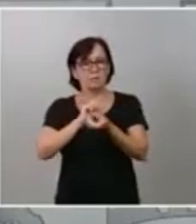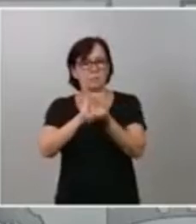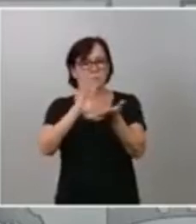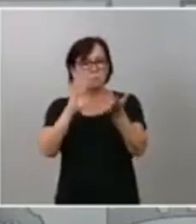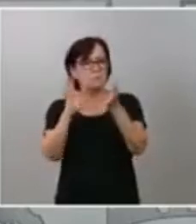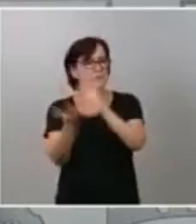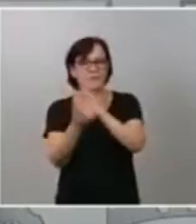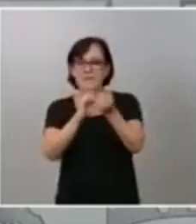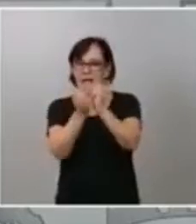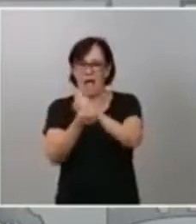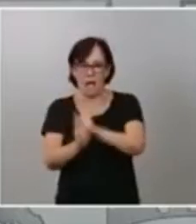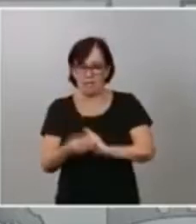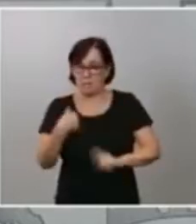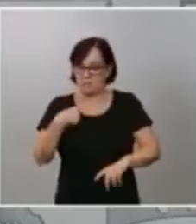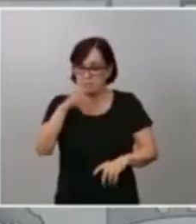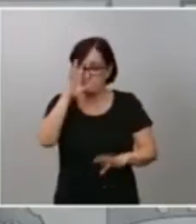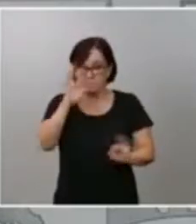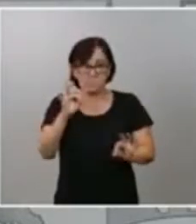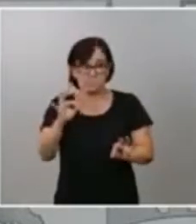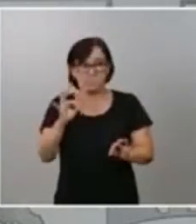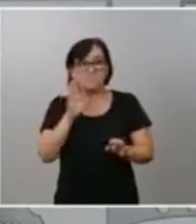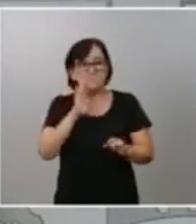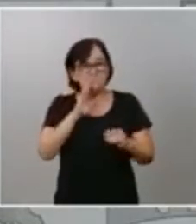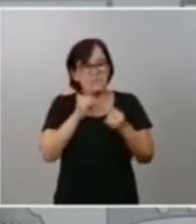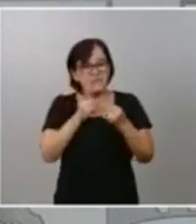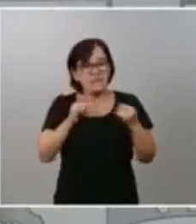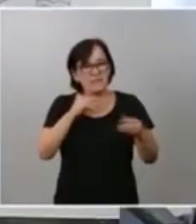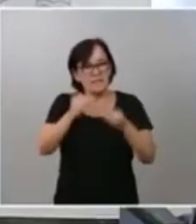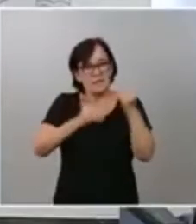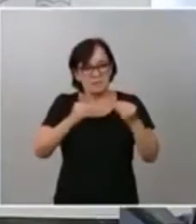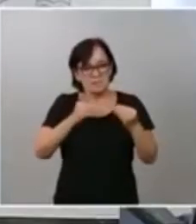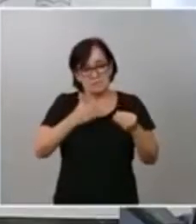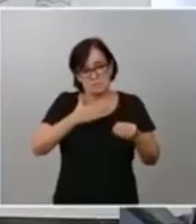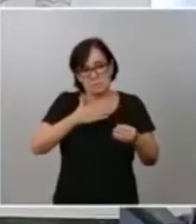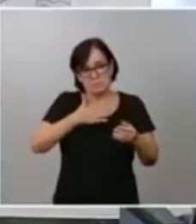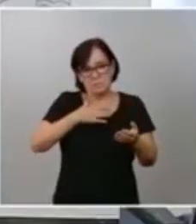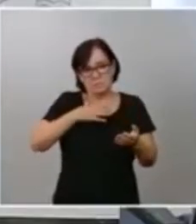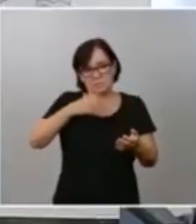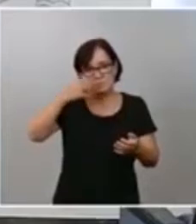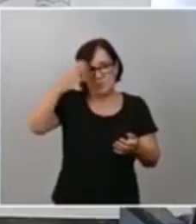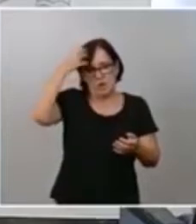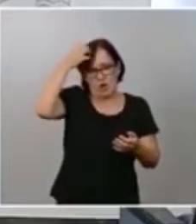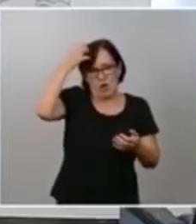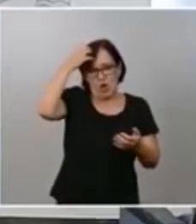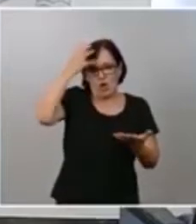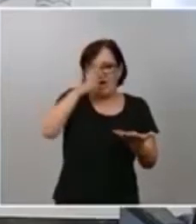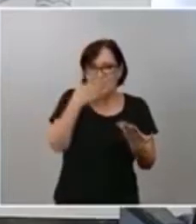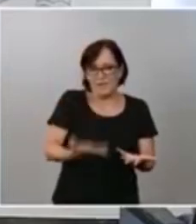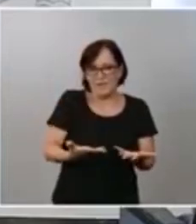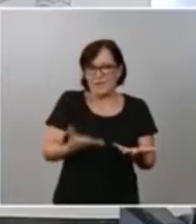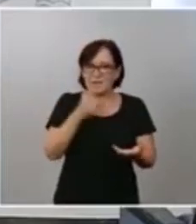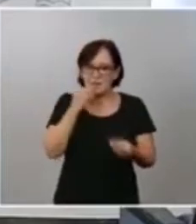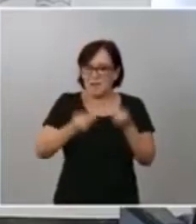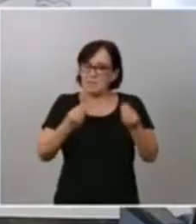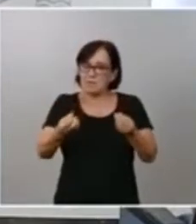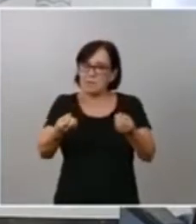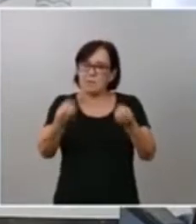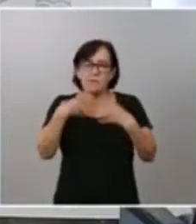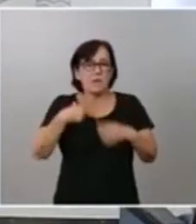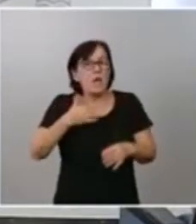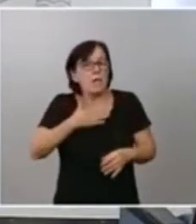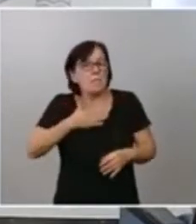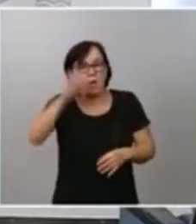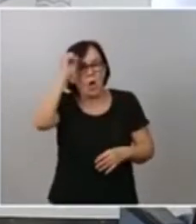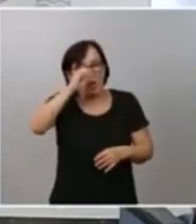creo que la línea marcada por la Casa Real y que hemos conocido durante estas últimas horas es, a mi juicio, la adecuada.